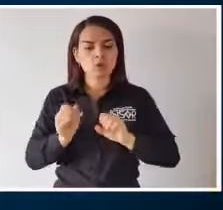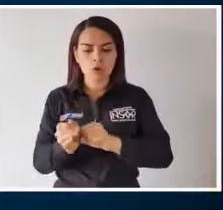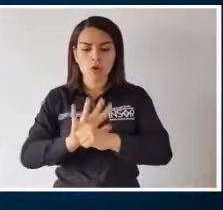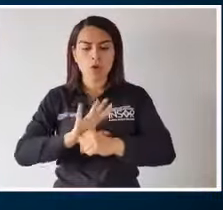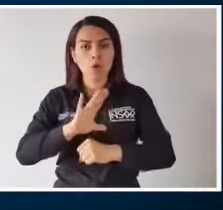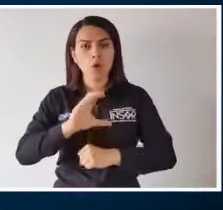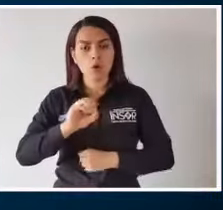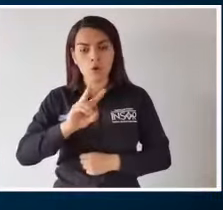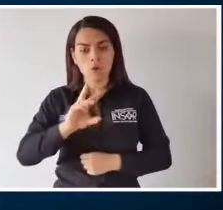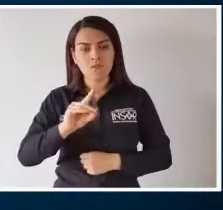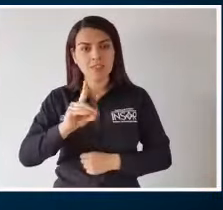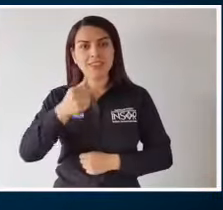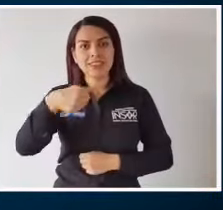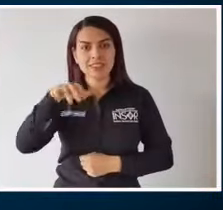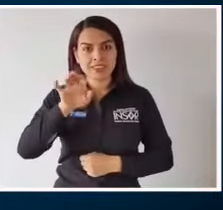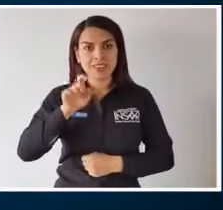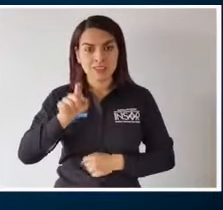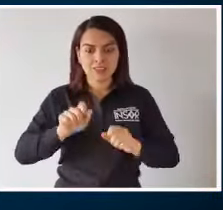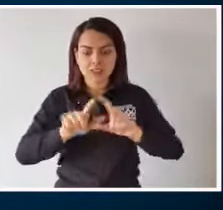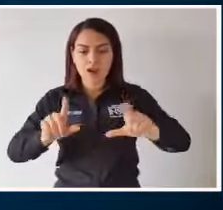coronavirus COVID-19.